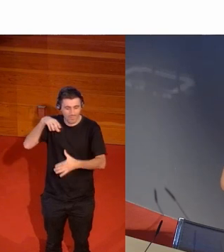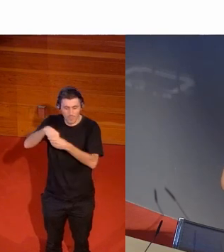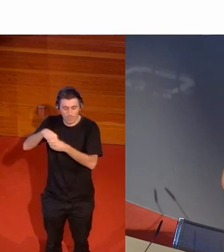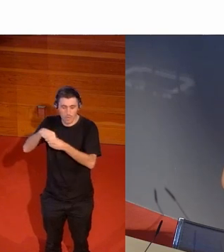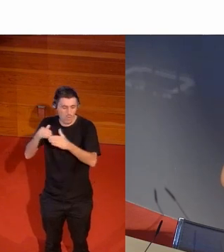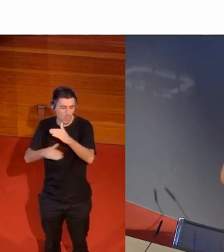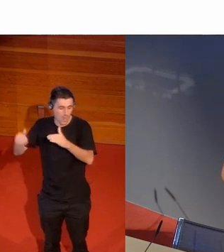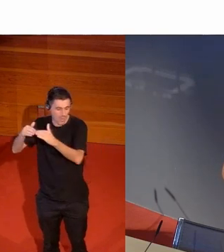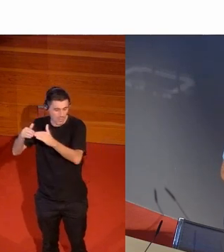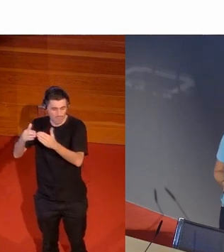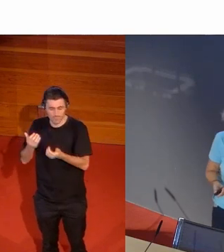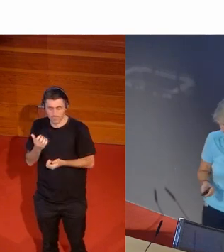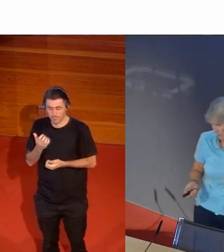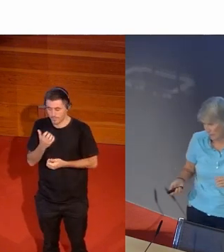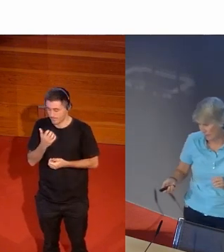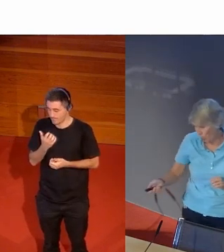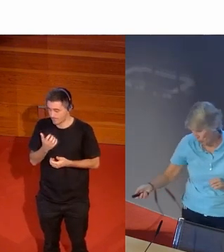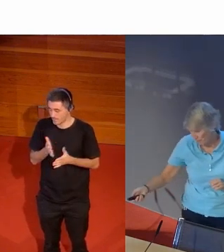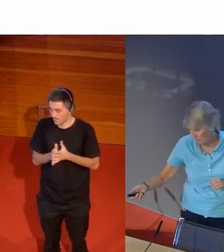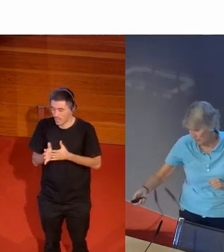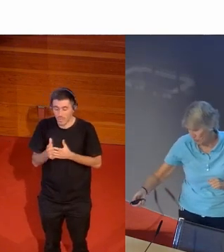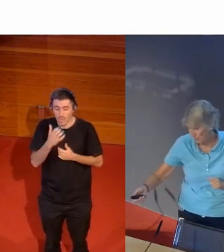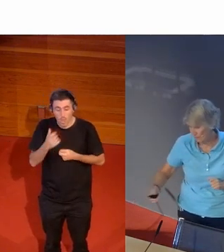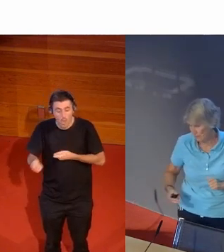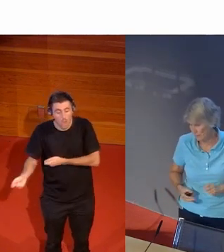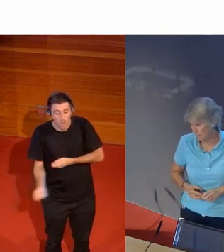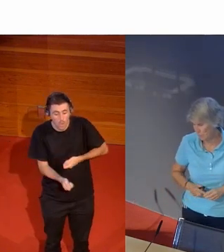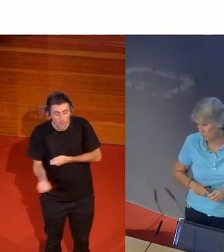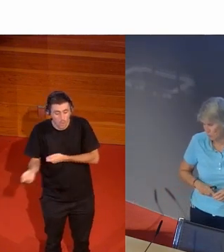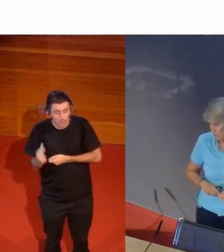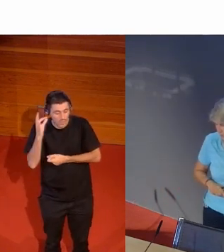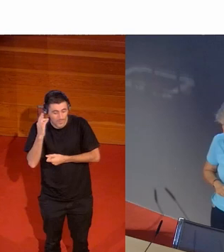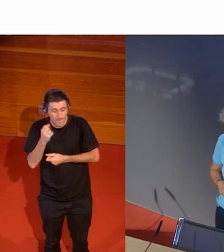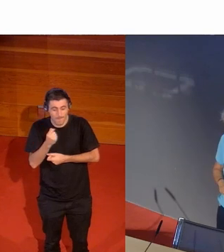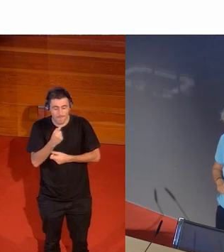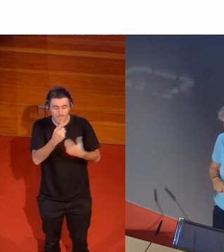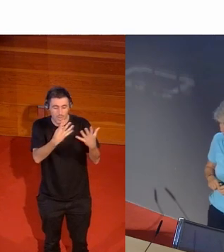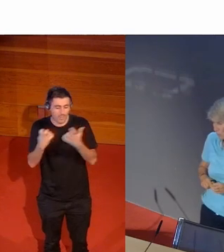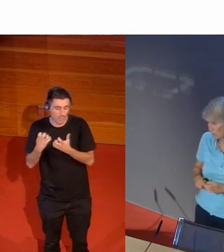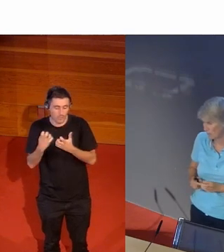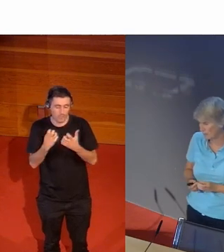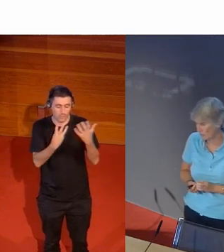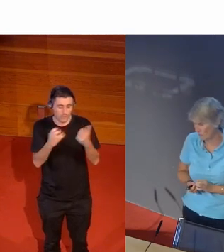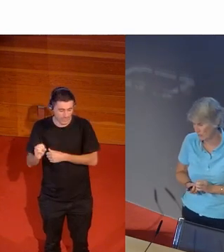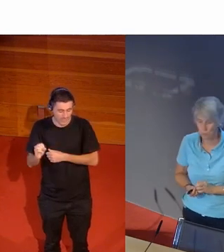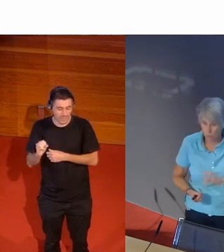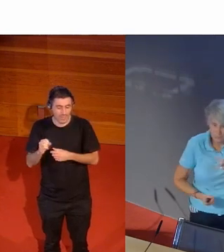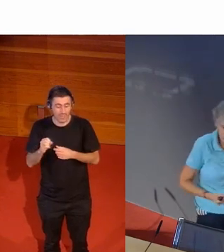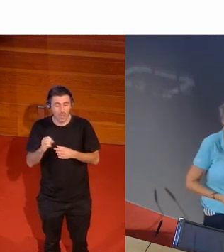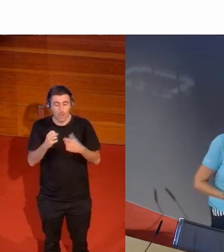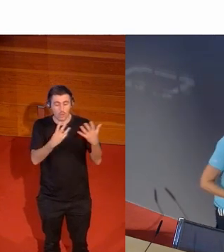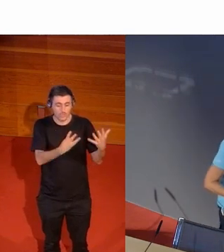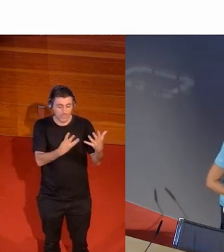igualitaria es decir el hockey femenino entra en 1980 en el 84 el tiro y